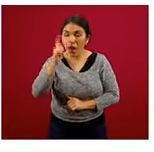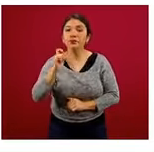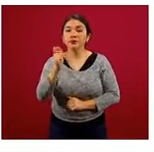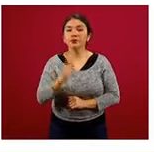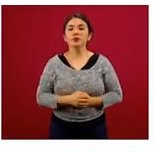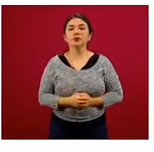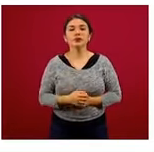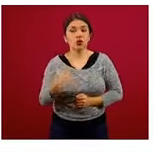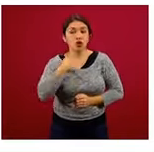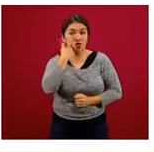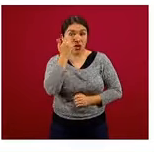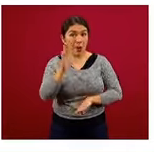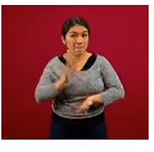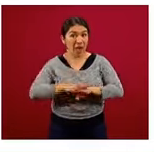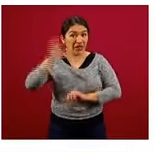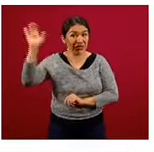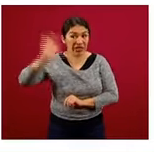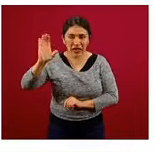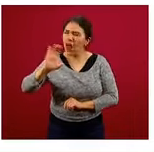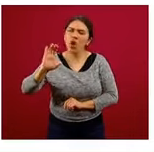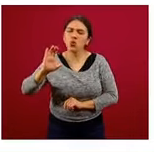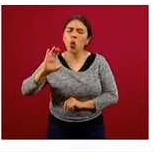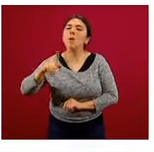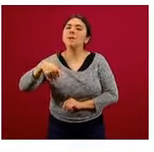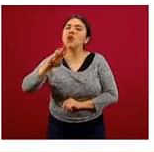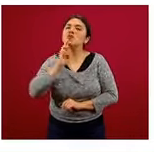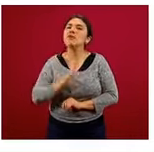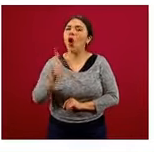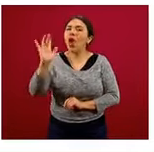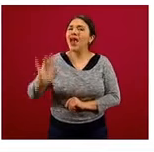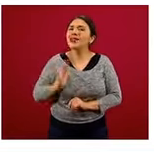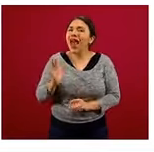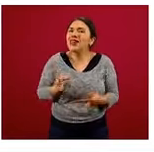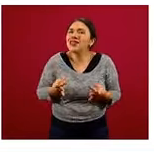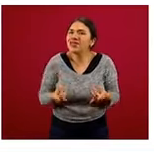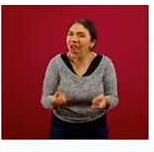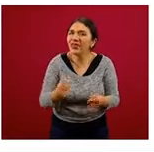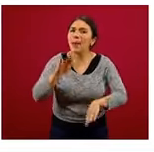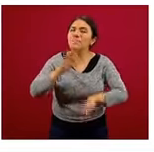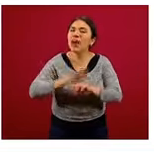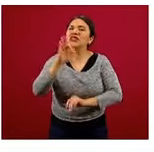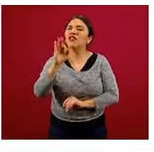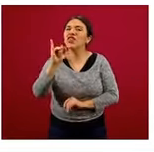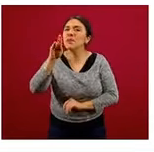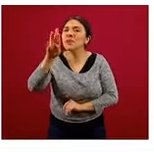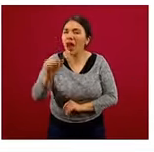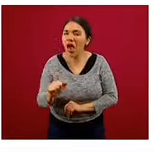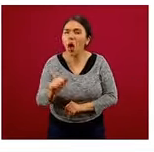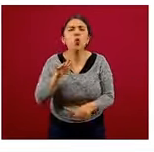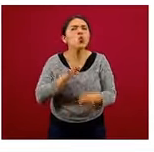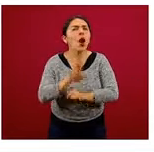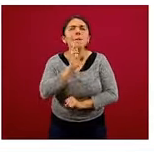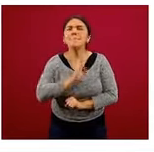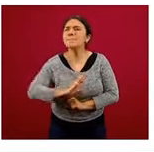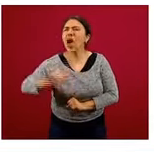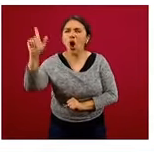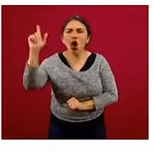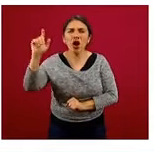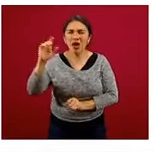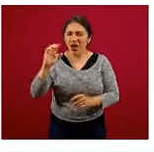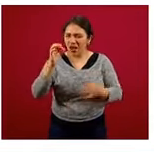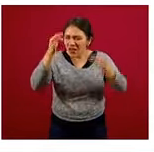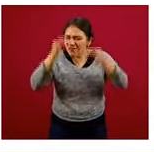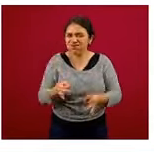No queremos aumentar cereales, pero sí la calidad. Más cereales altos en fibra. ¿Cuál es el mejor cereal